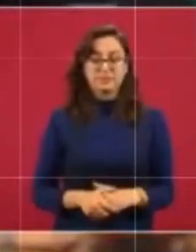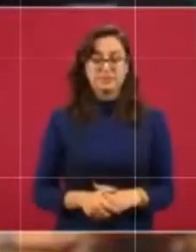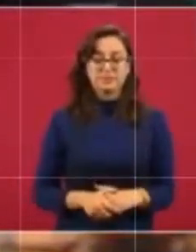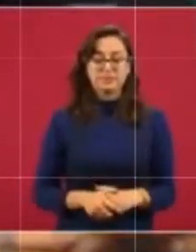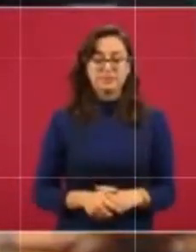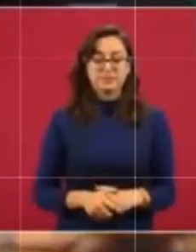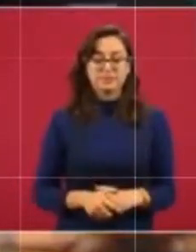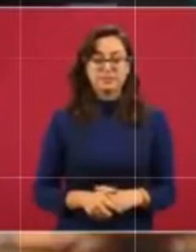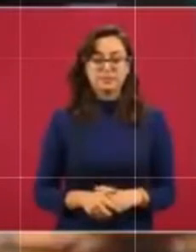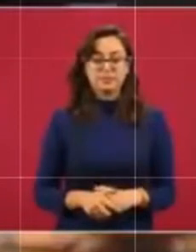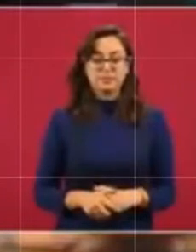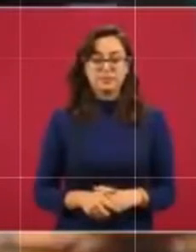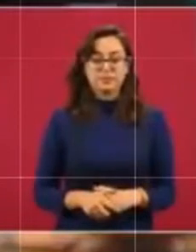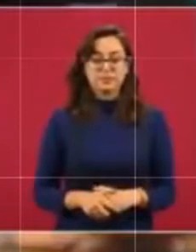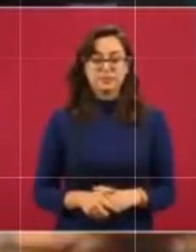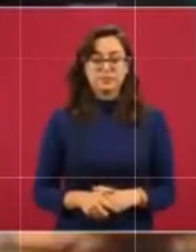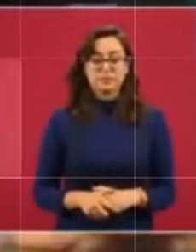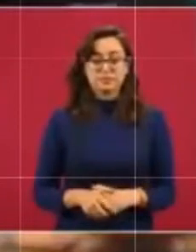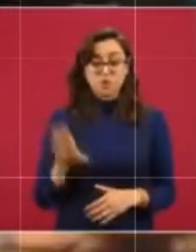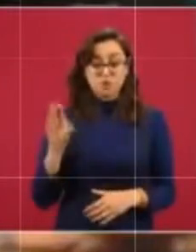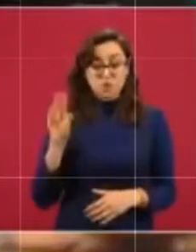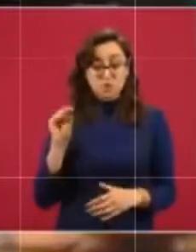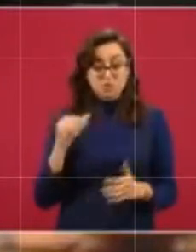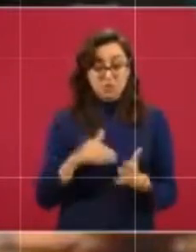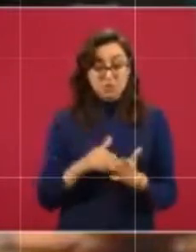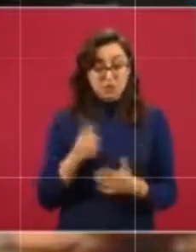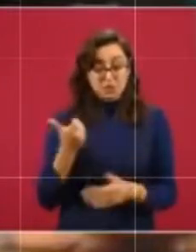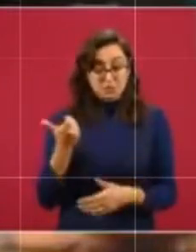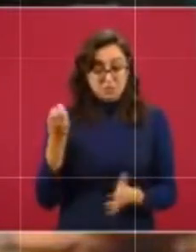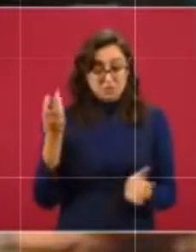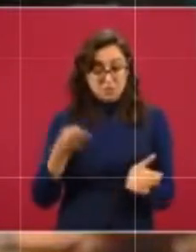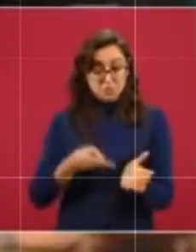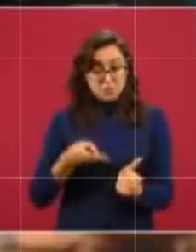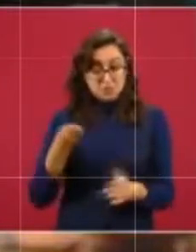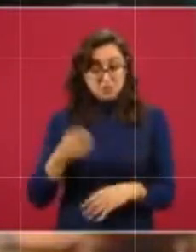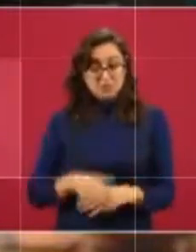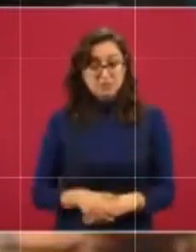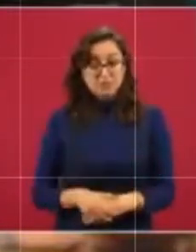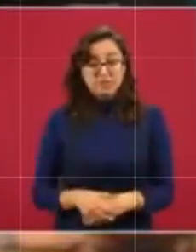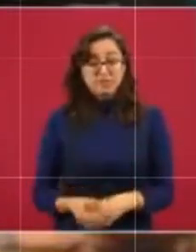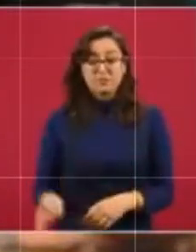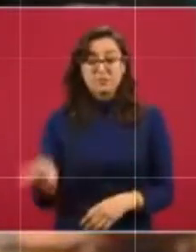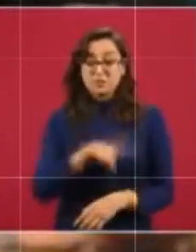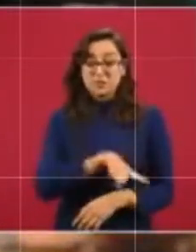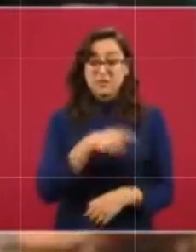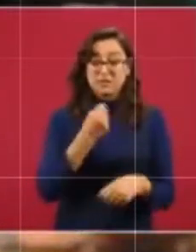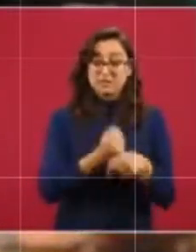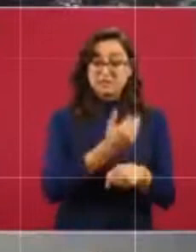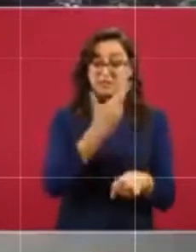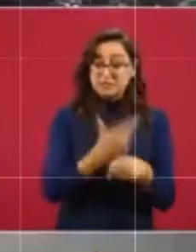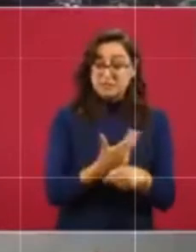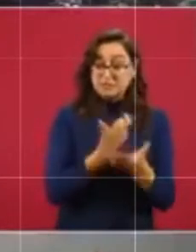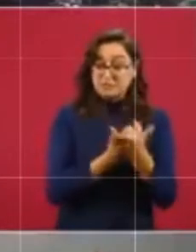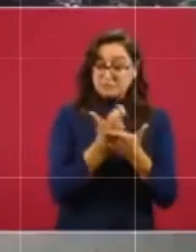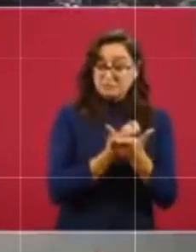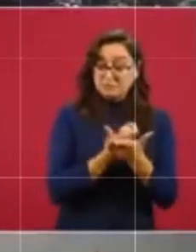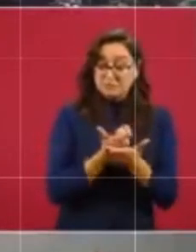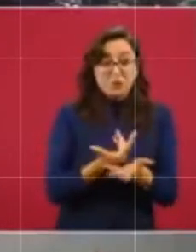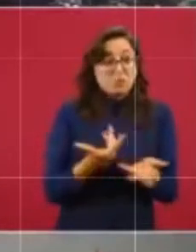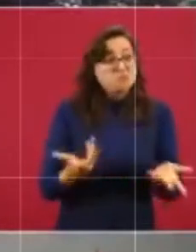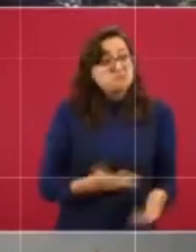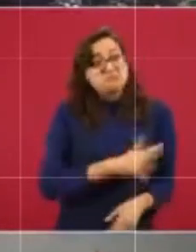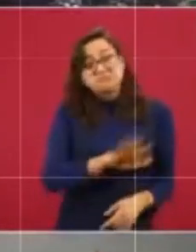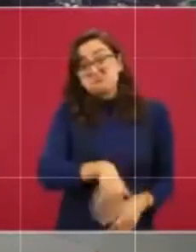90 mil pesos, una multa. ¿Saben qué dice la Secretaría de Finanzas del Gobierno del Estado? Que no lo encuentra.